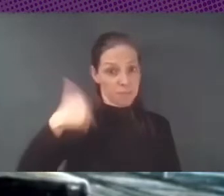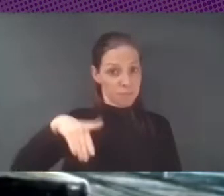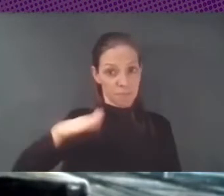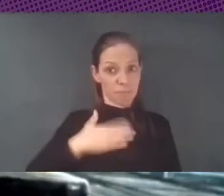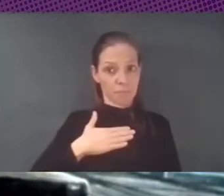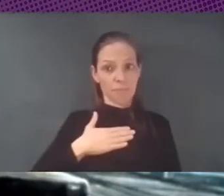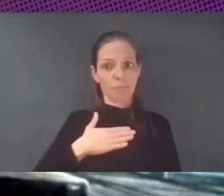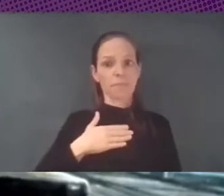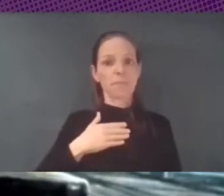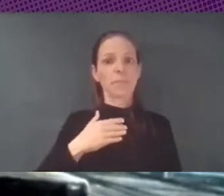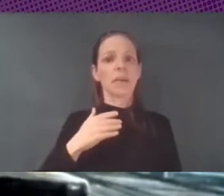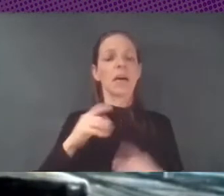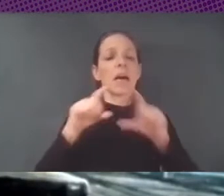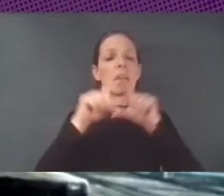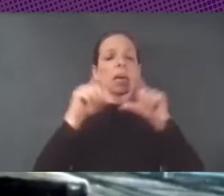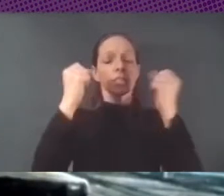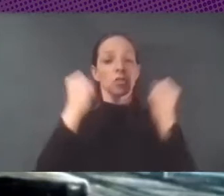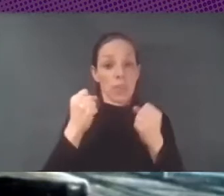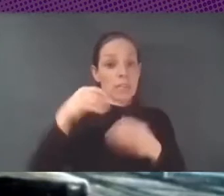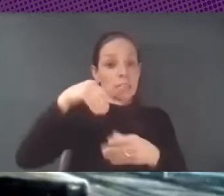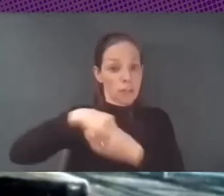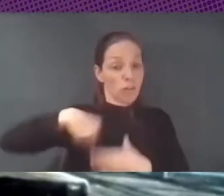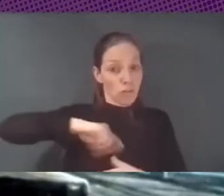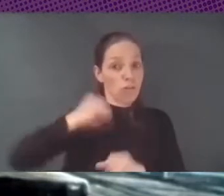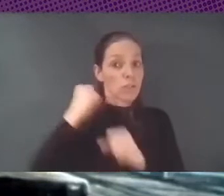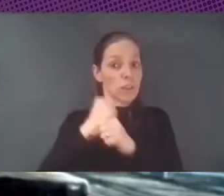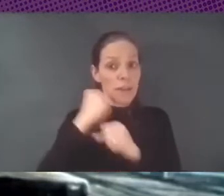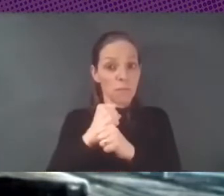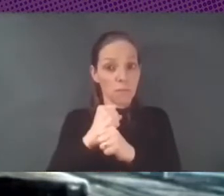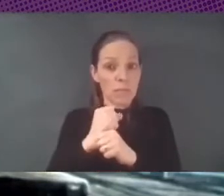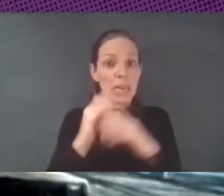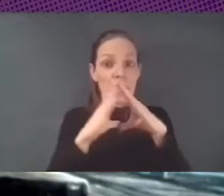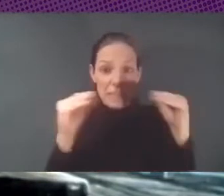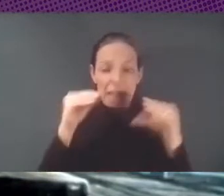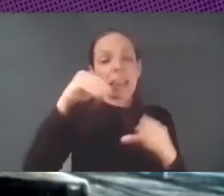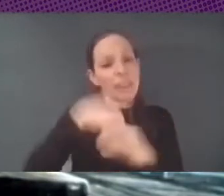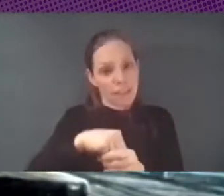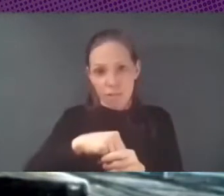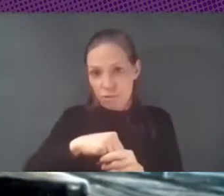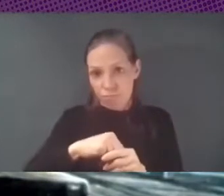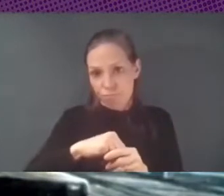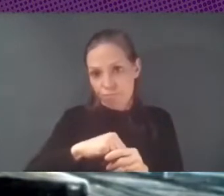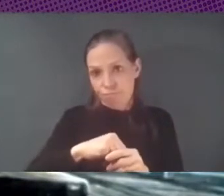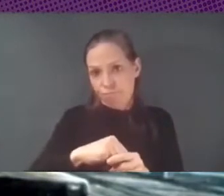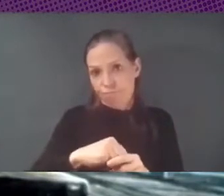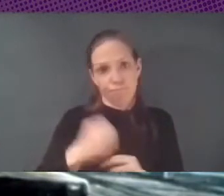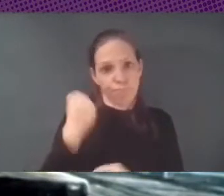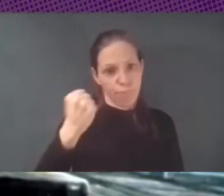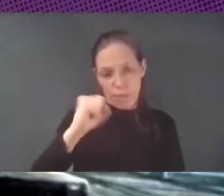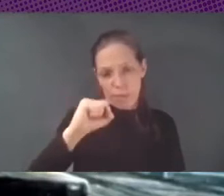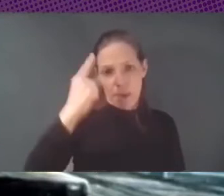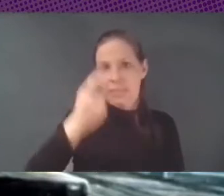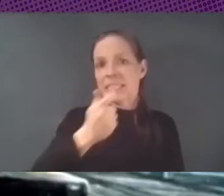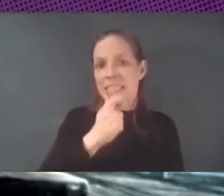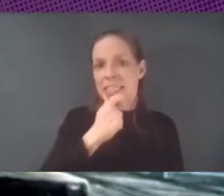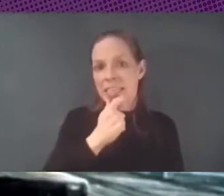instituciones donde el idioma, el inglés obviamente domina y es difícil encontrar estas